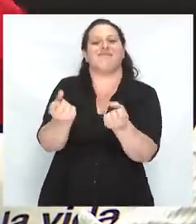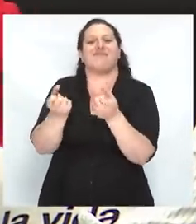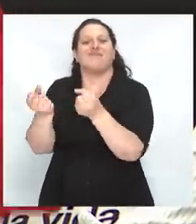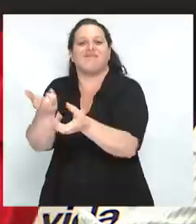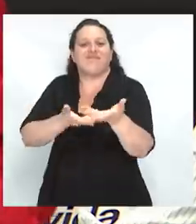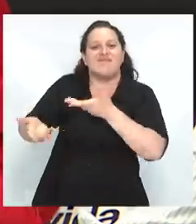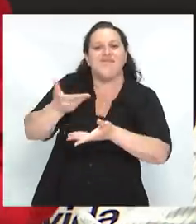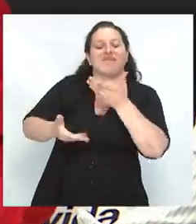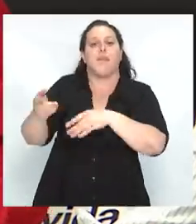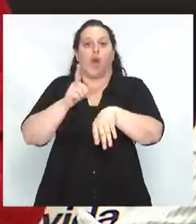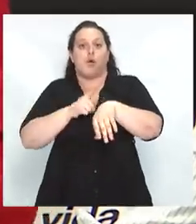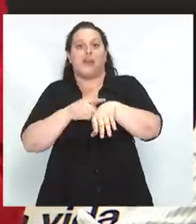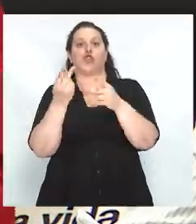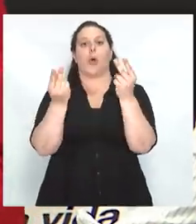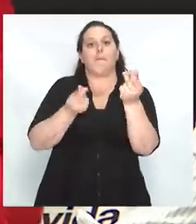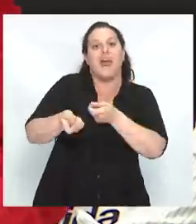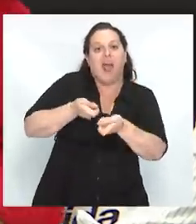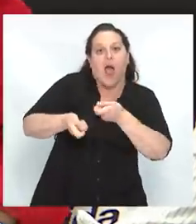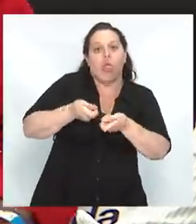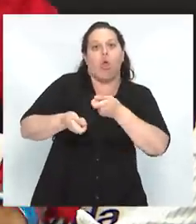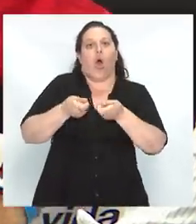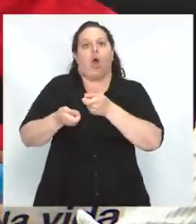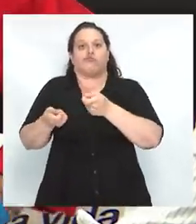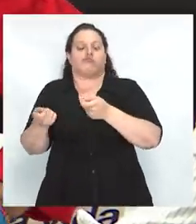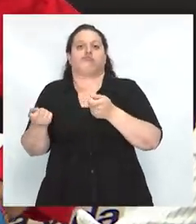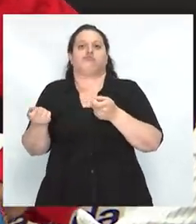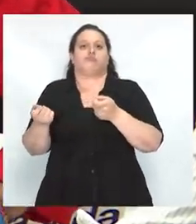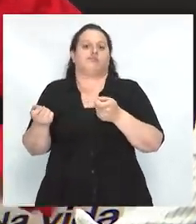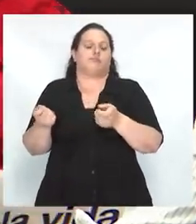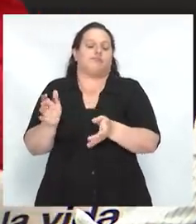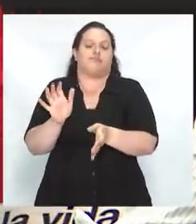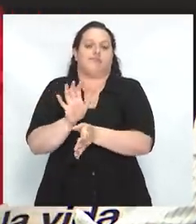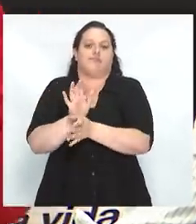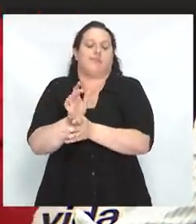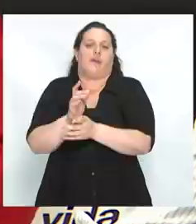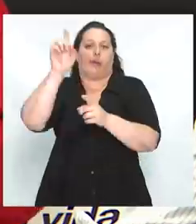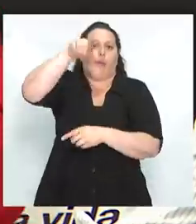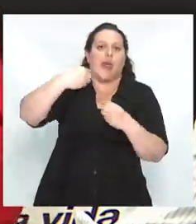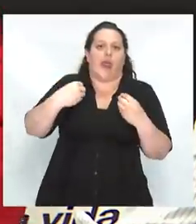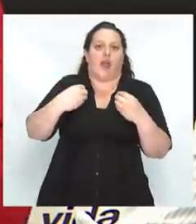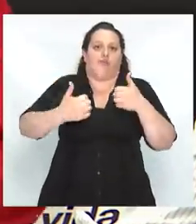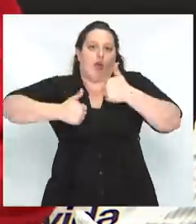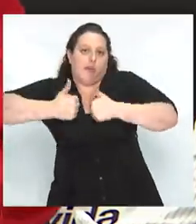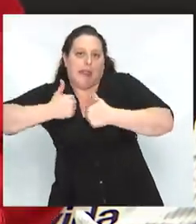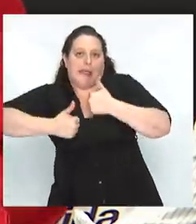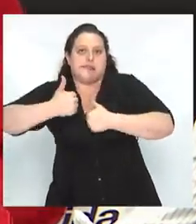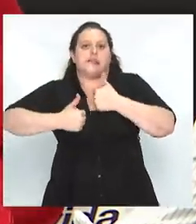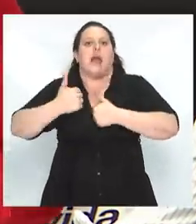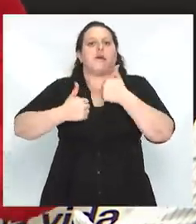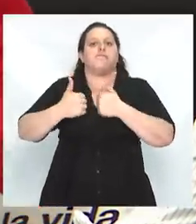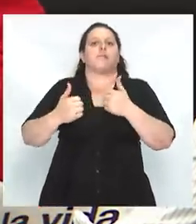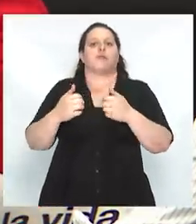mediado por el mercado nos convertimos todos competidores entre nosotros e incluso competidores de nosotros